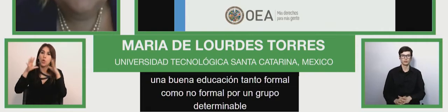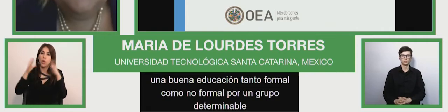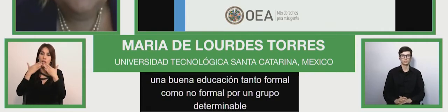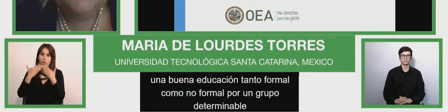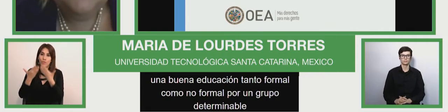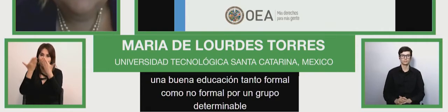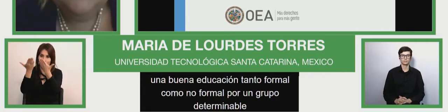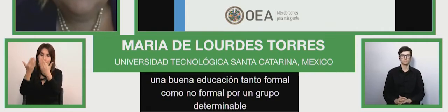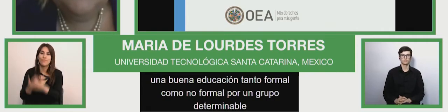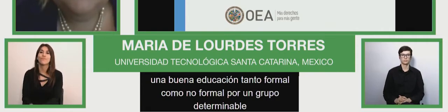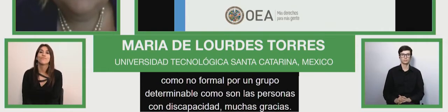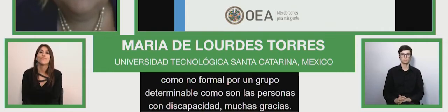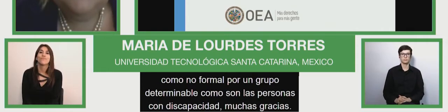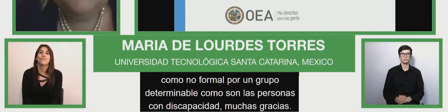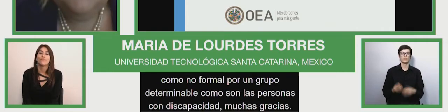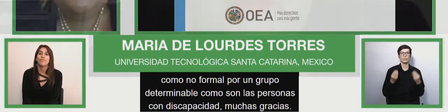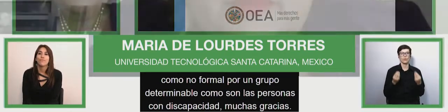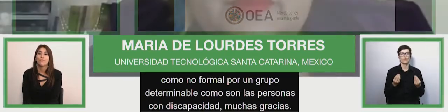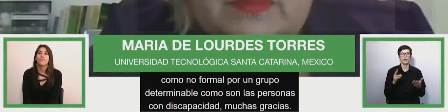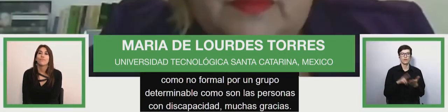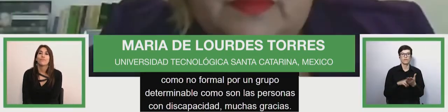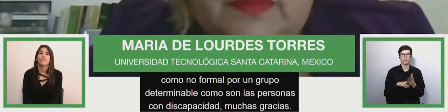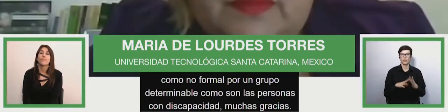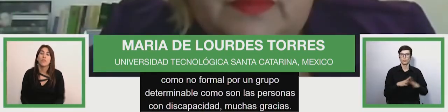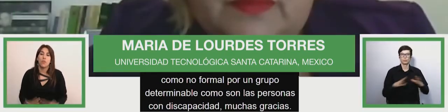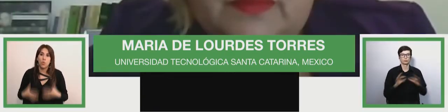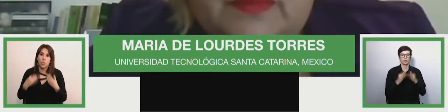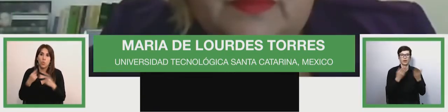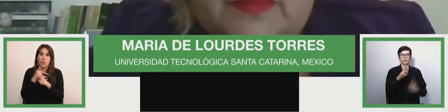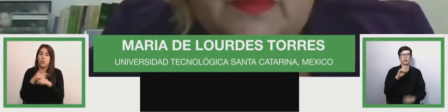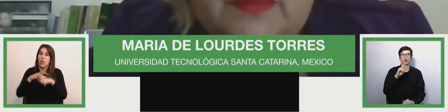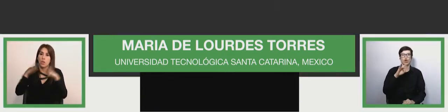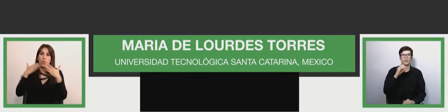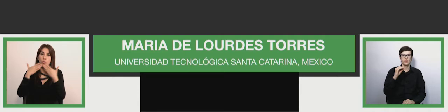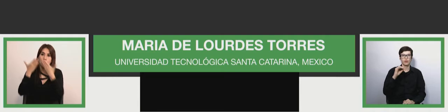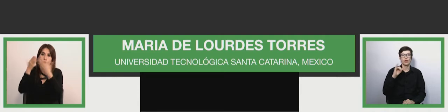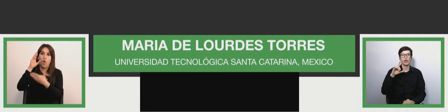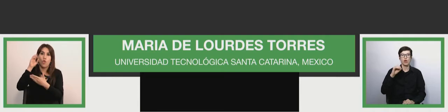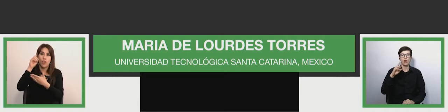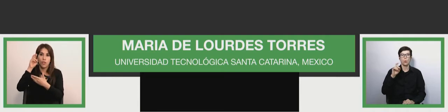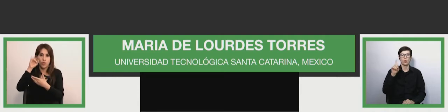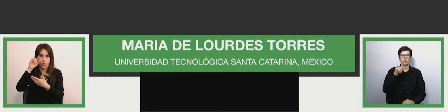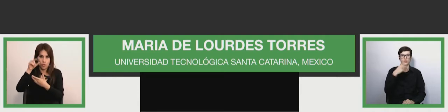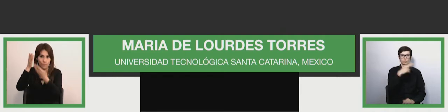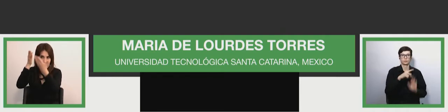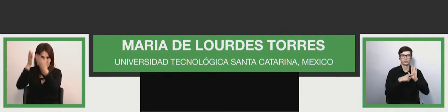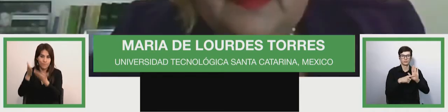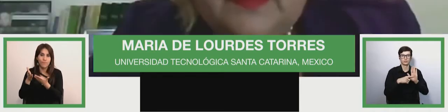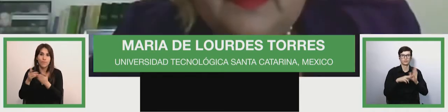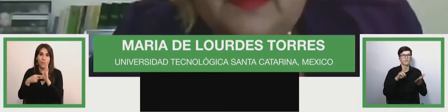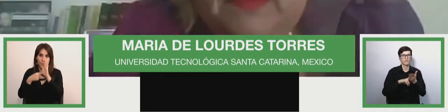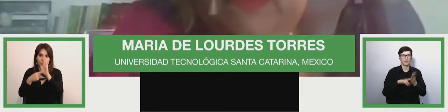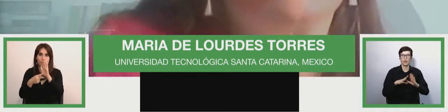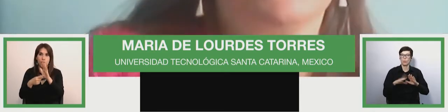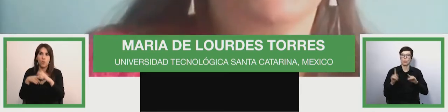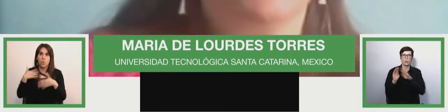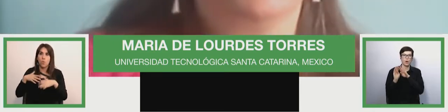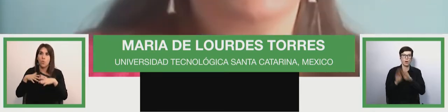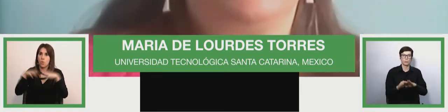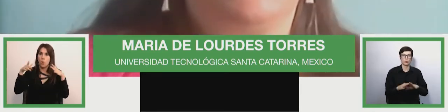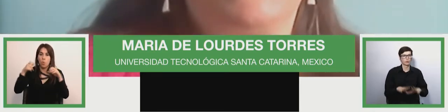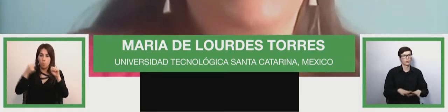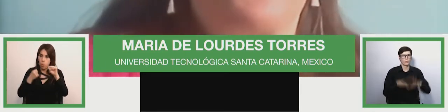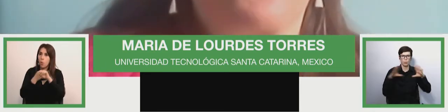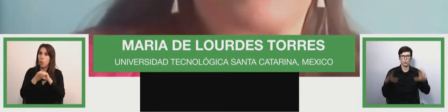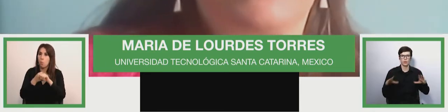bueno gracias Rodrigo y Lourdes por su presentación la verdad es un aporte tremendo